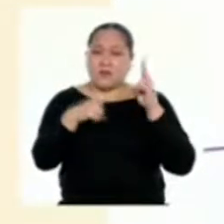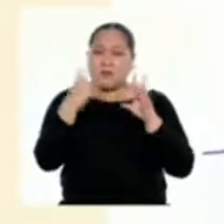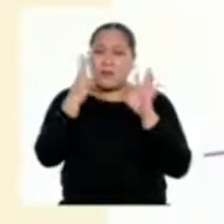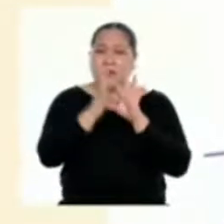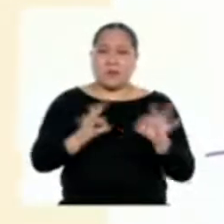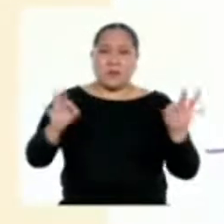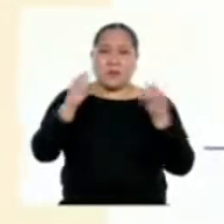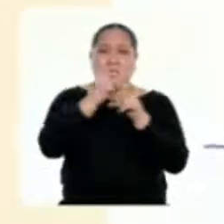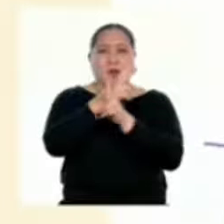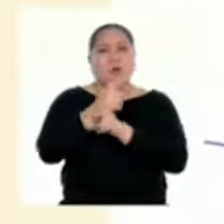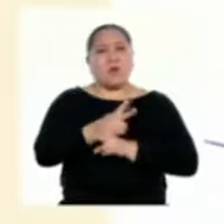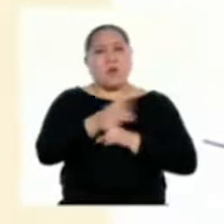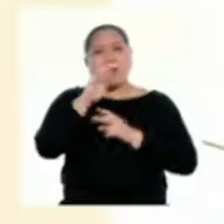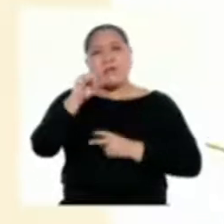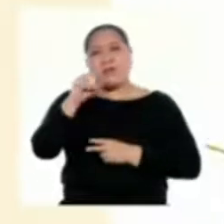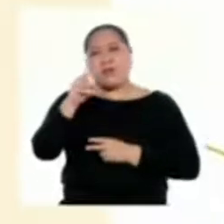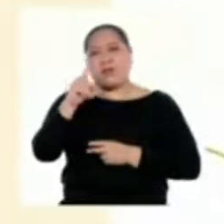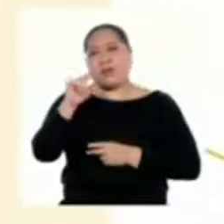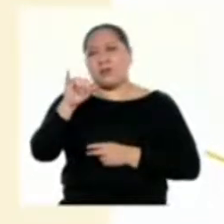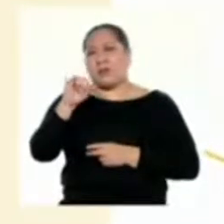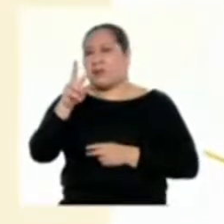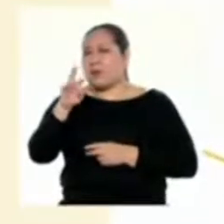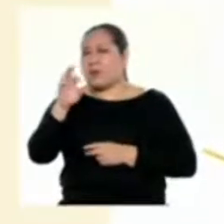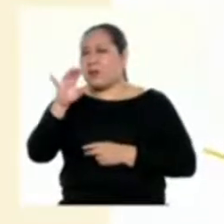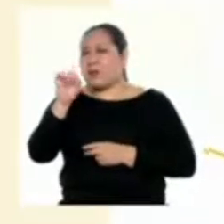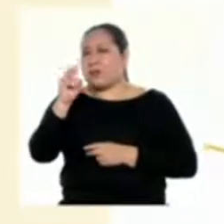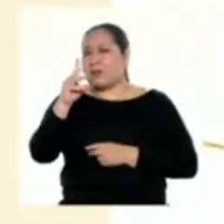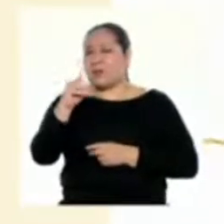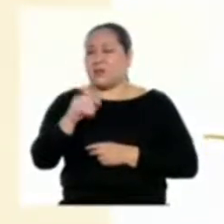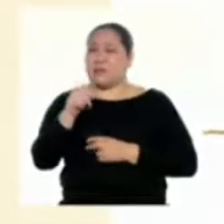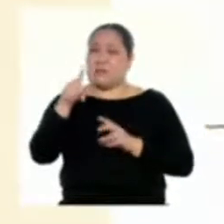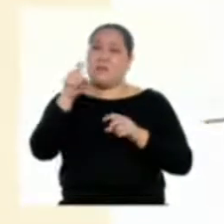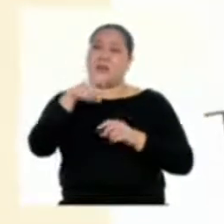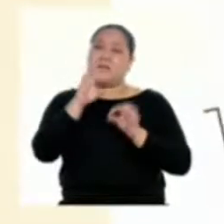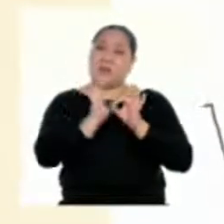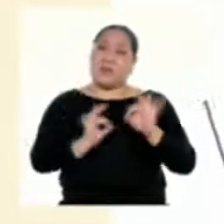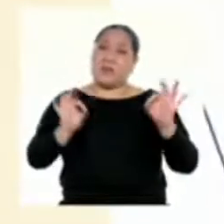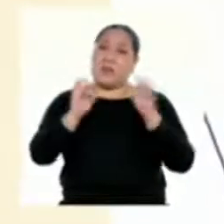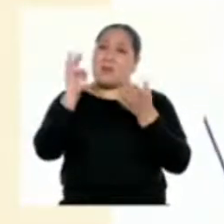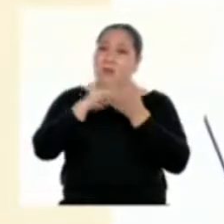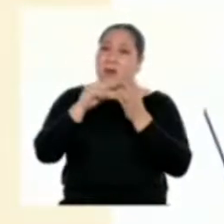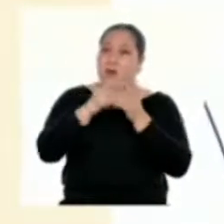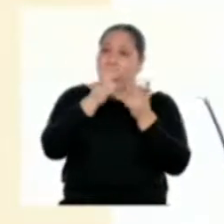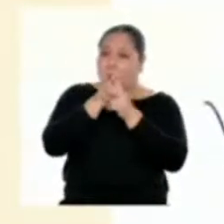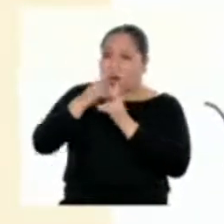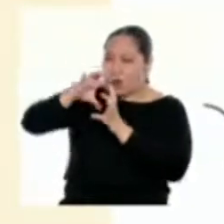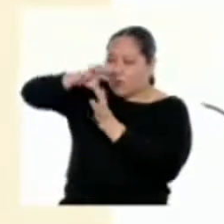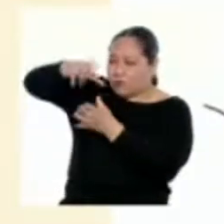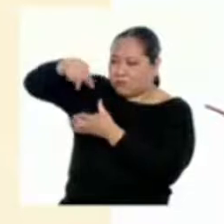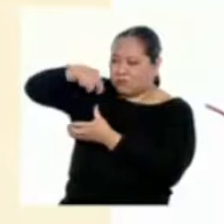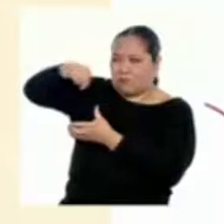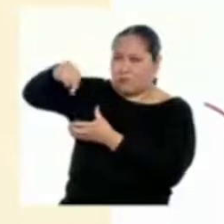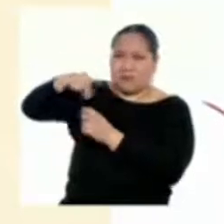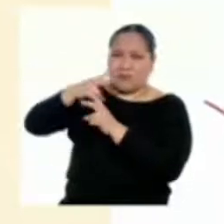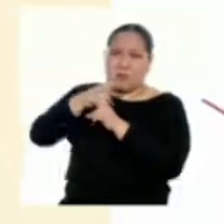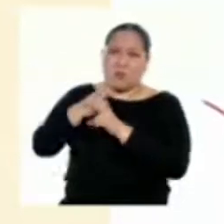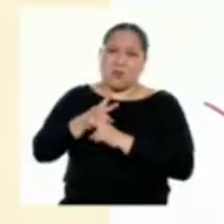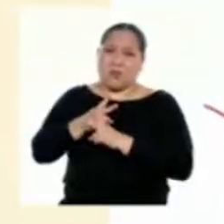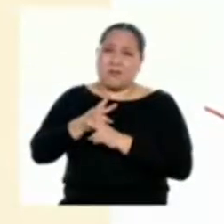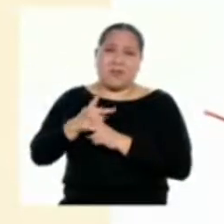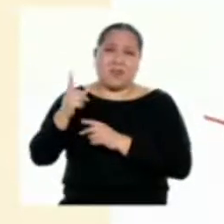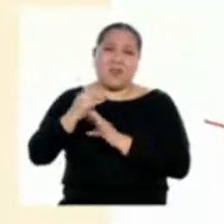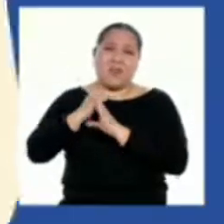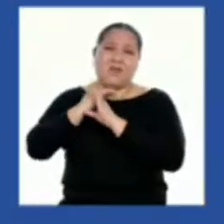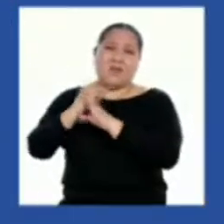biodiversidad debemos empezar a cuidar más de nuestro planeta para evitar consecuencias como las que estamos viviendo en este momento